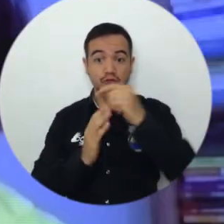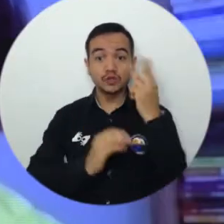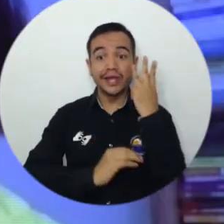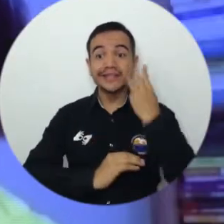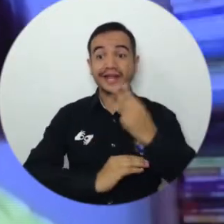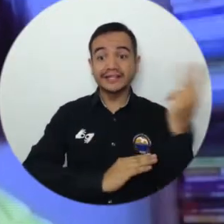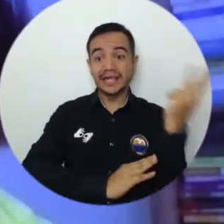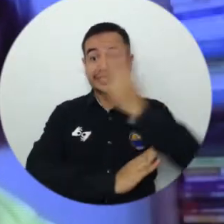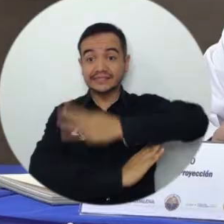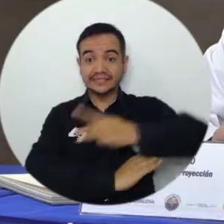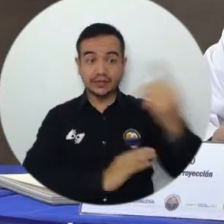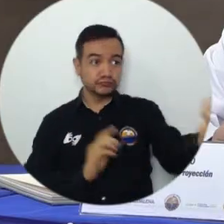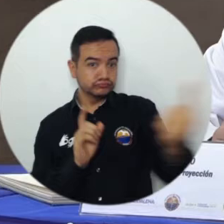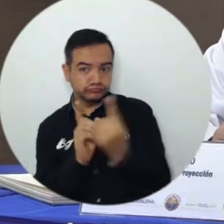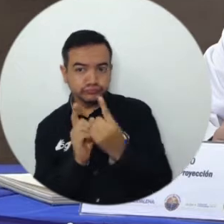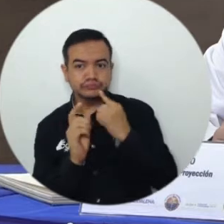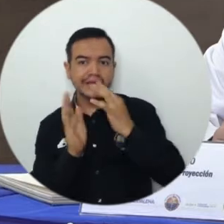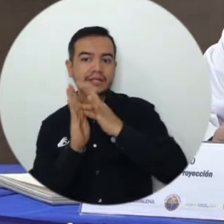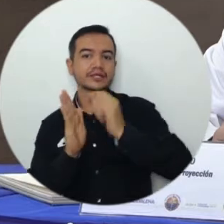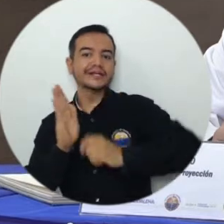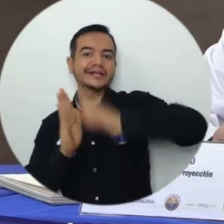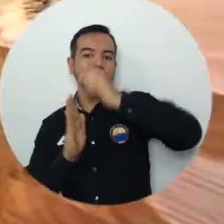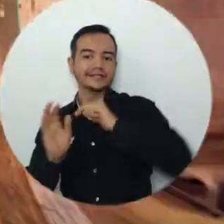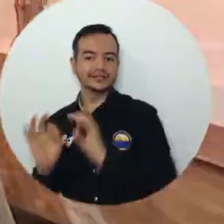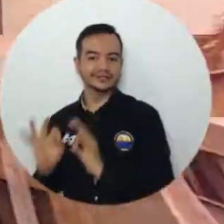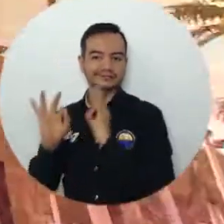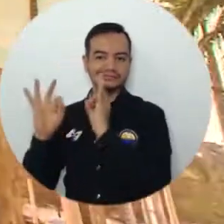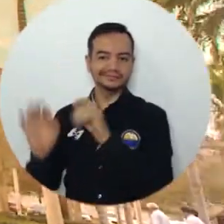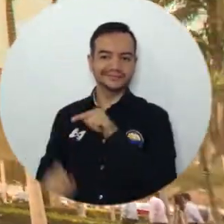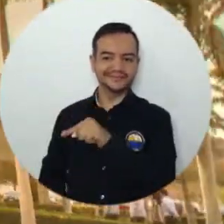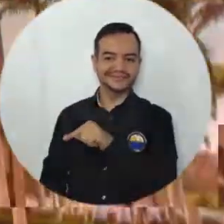virtual de pares académicos del Consejo Nacional de Acreditación.